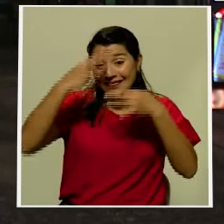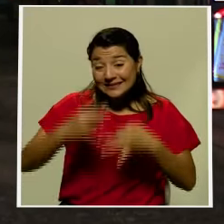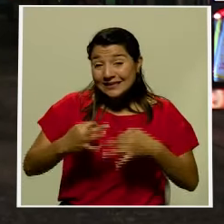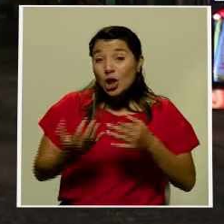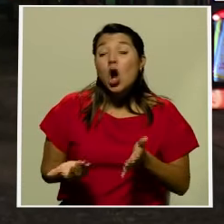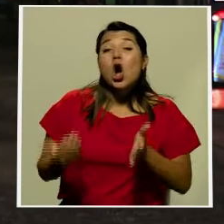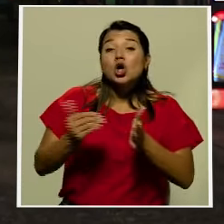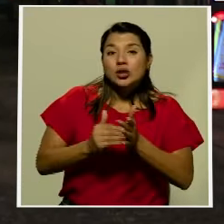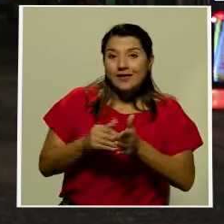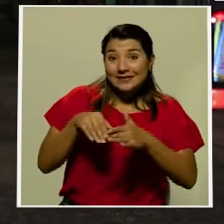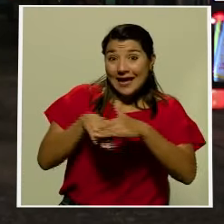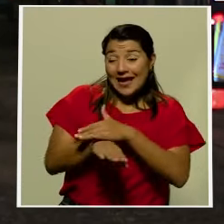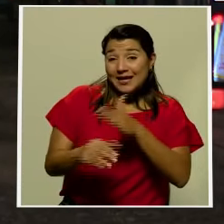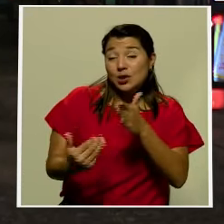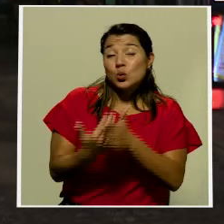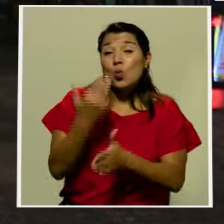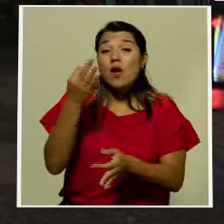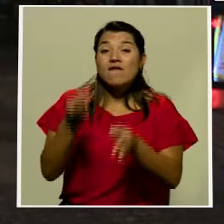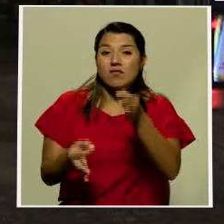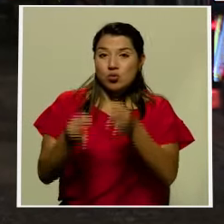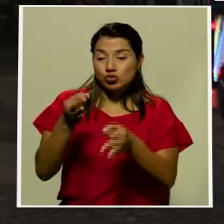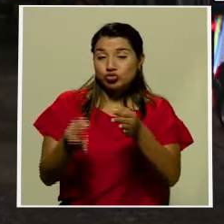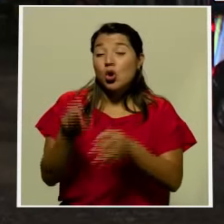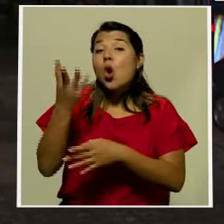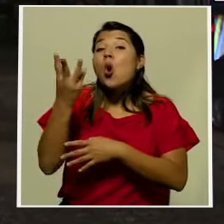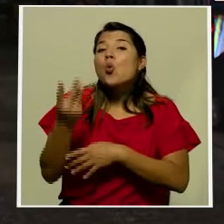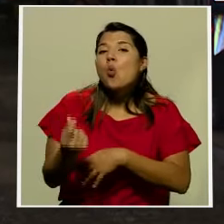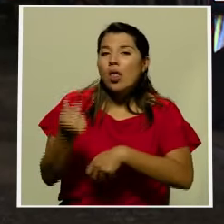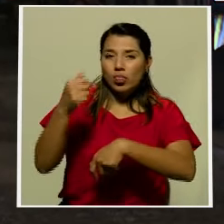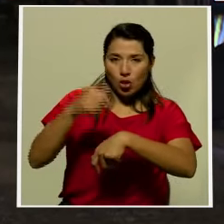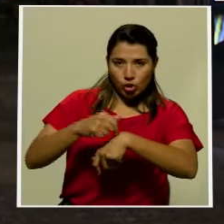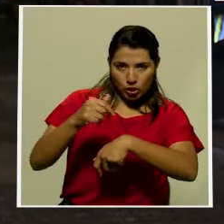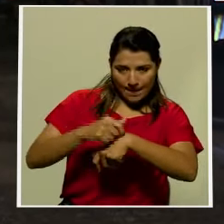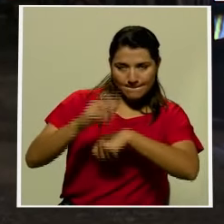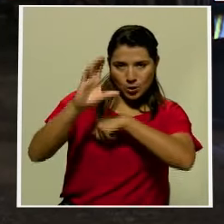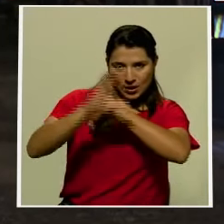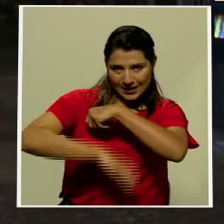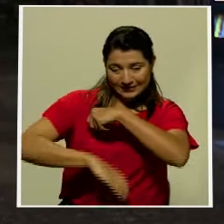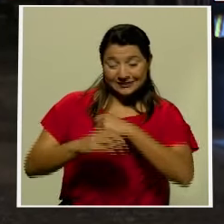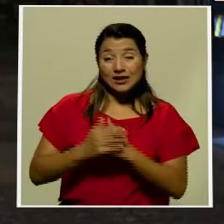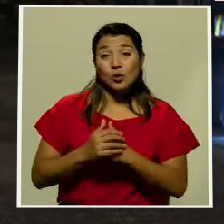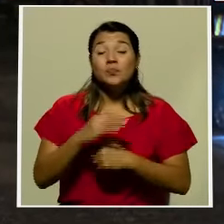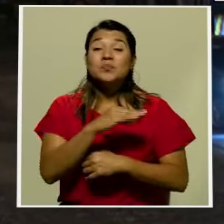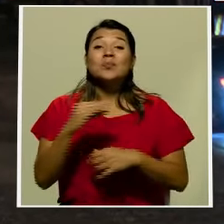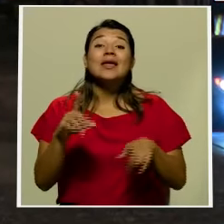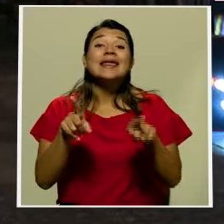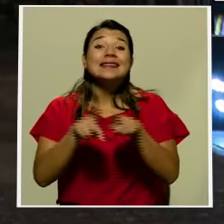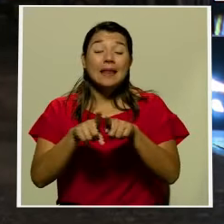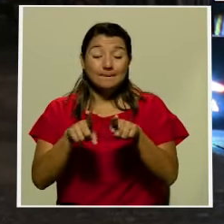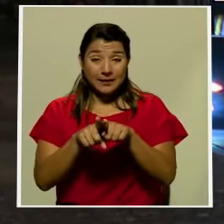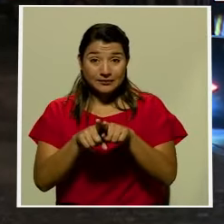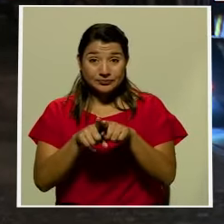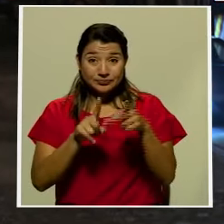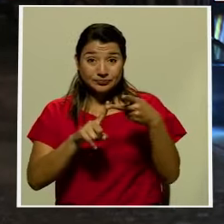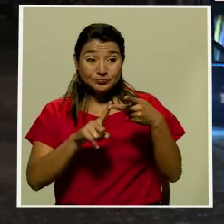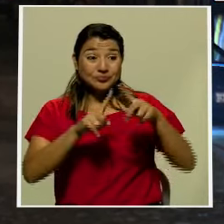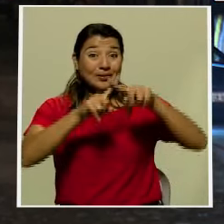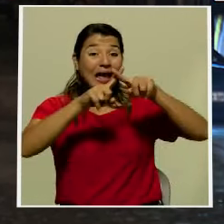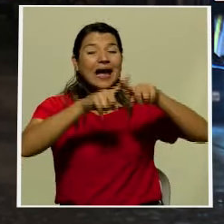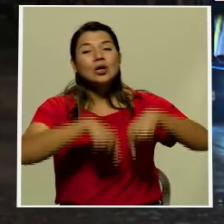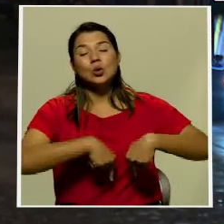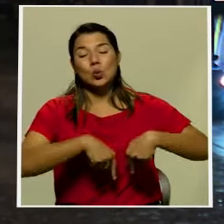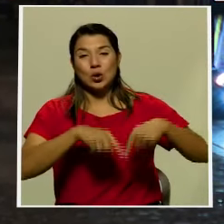juicio de esa manera la cantidad o la sentencia que se va a imponer y también anula la